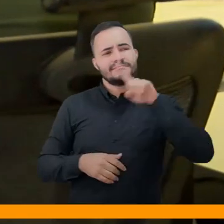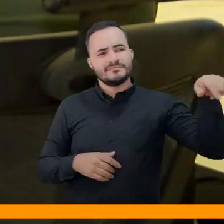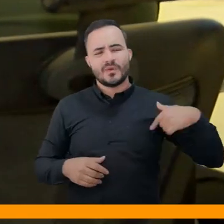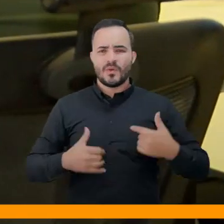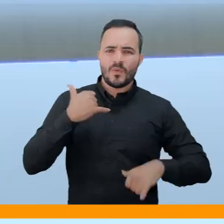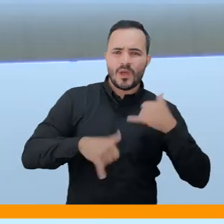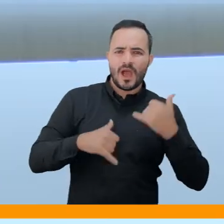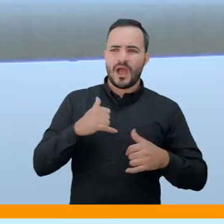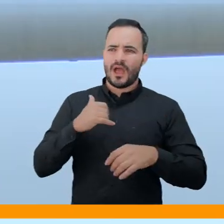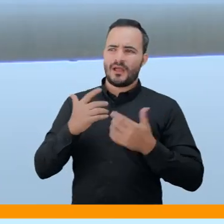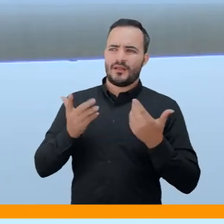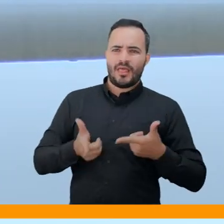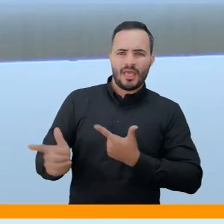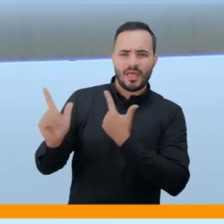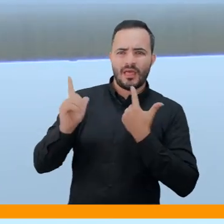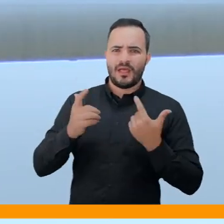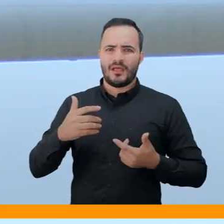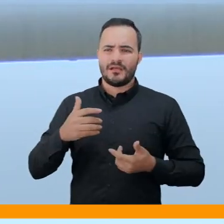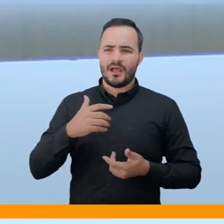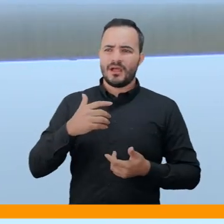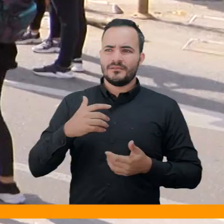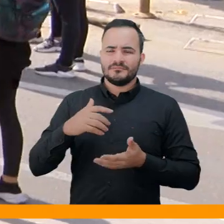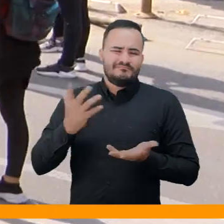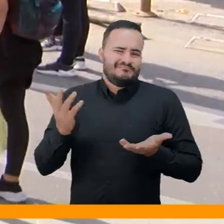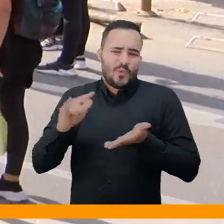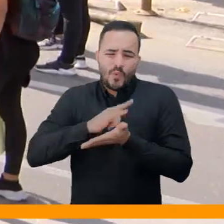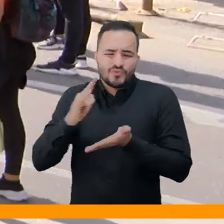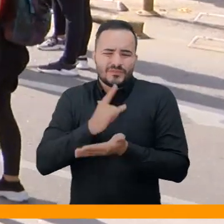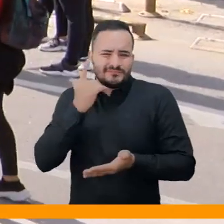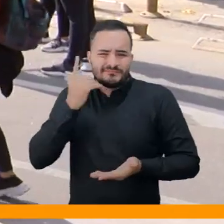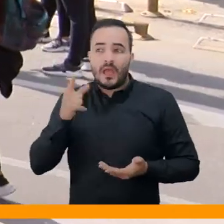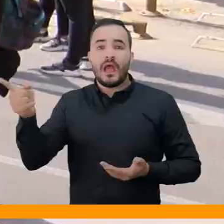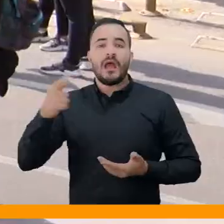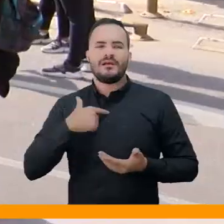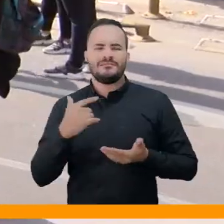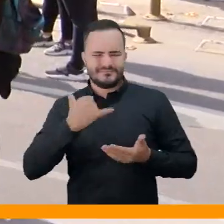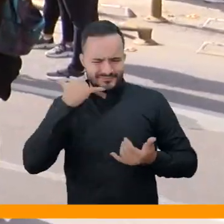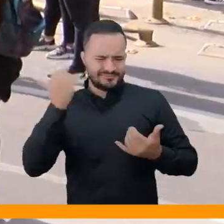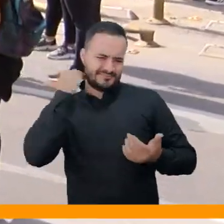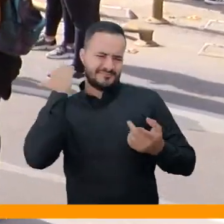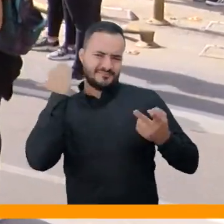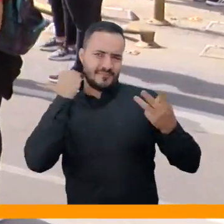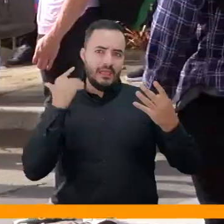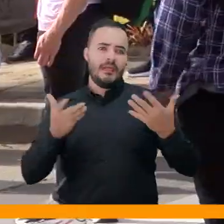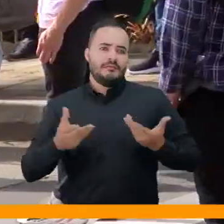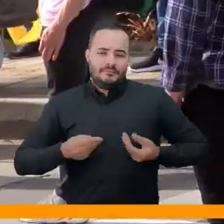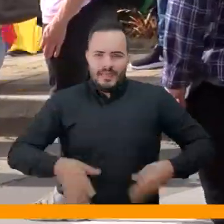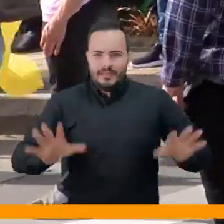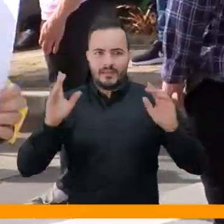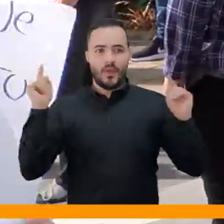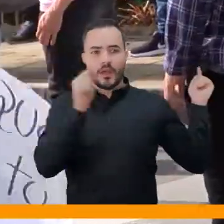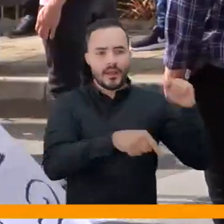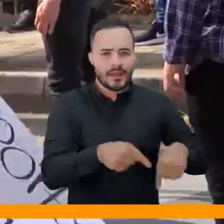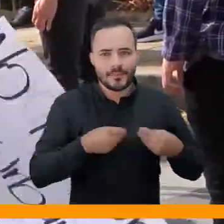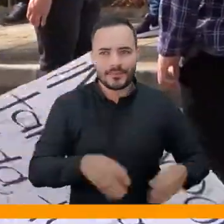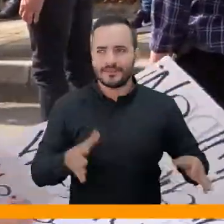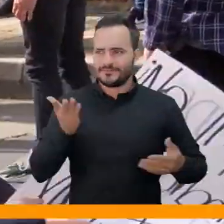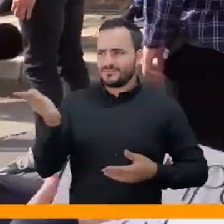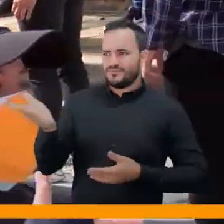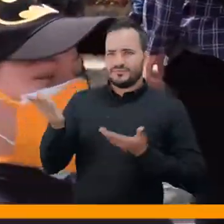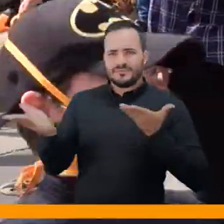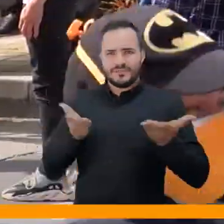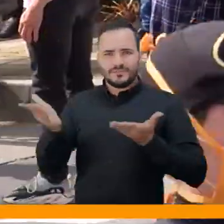calamidad. Y es necesario usarlo bien, correctamente, porque si no se usa bien es desgastar la capacidad del Estado en situaciones